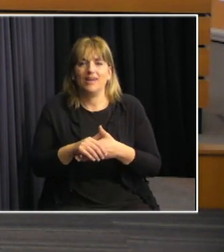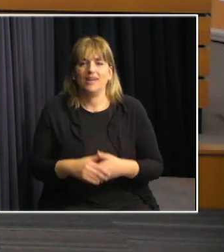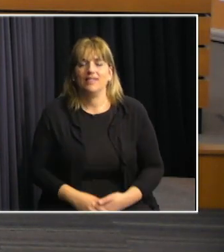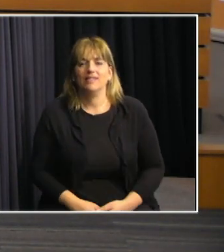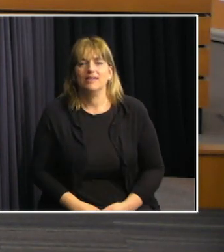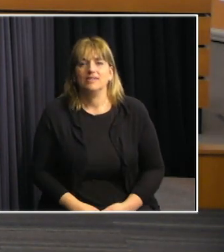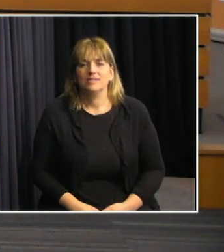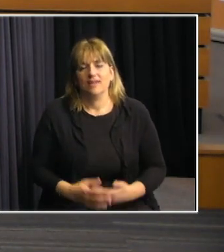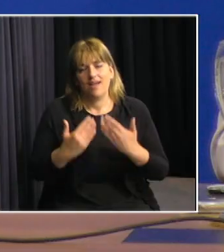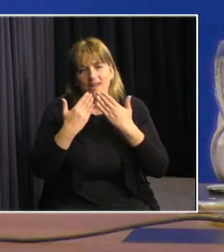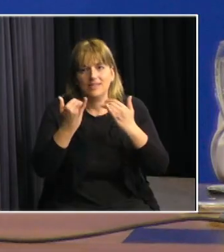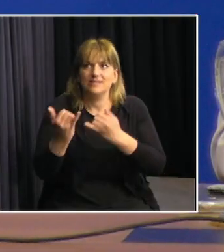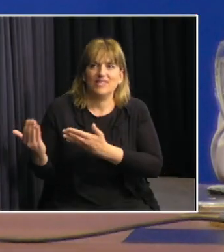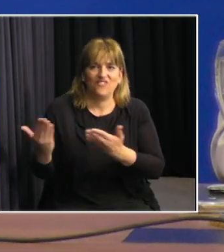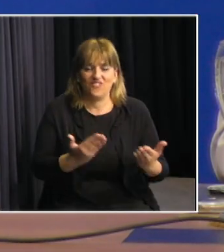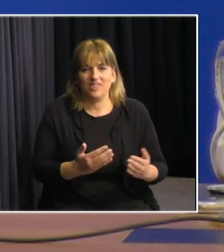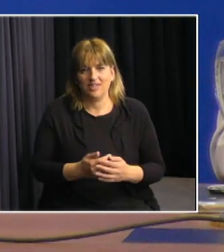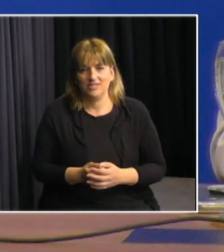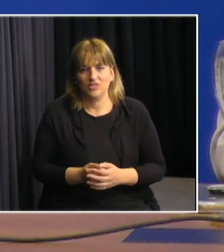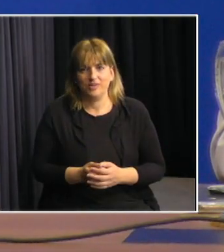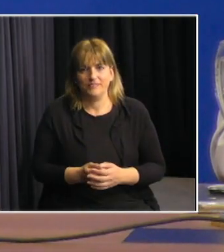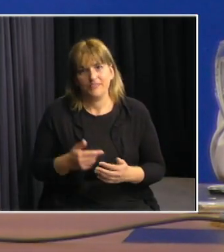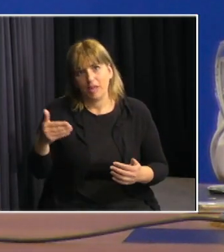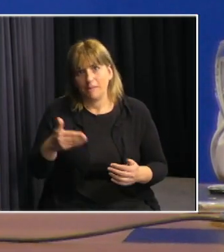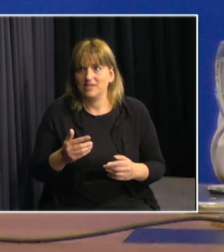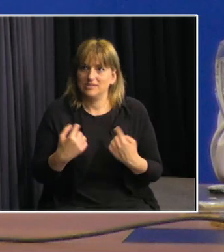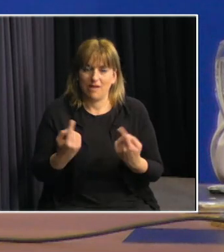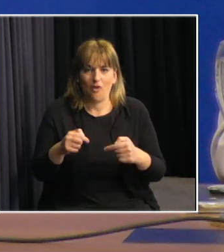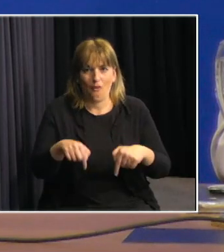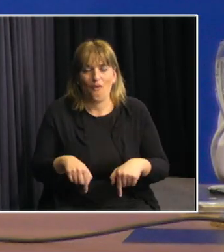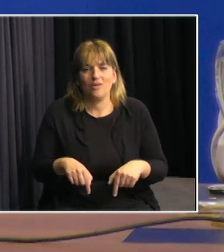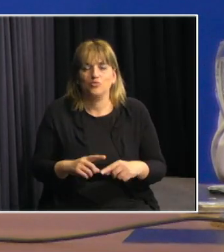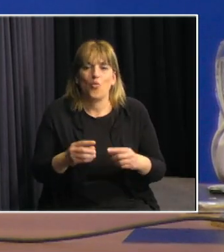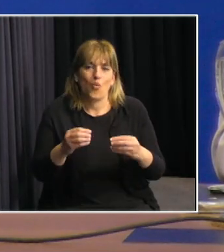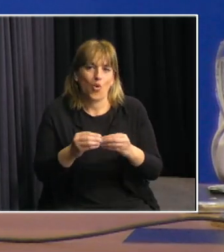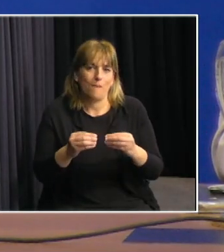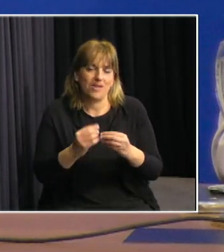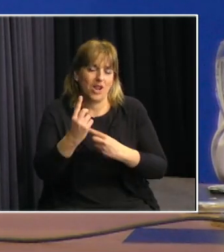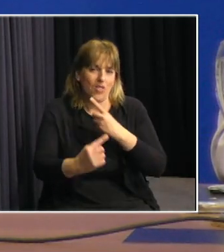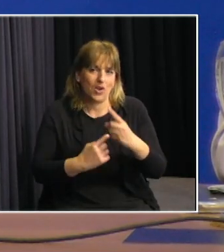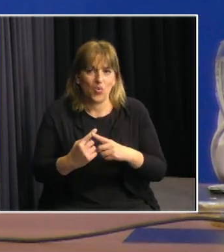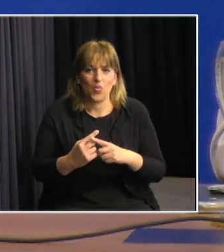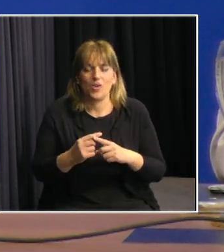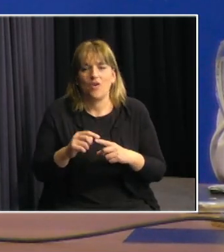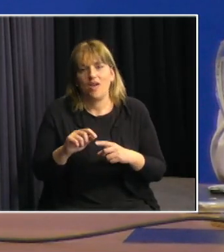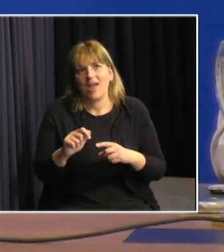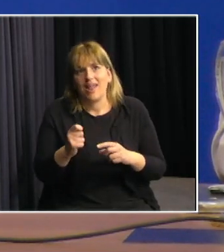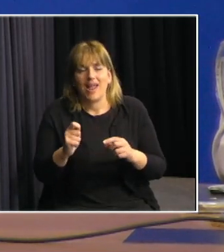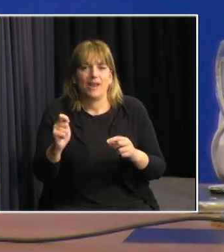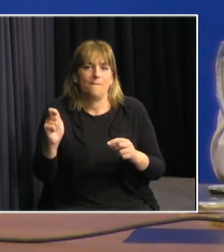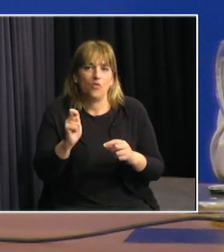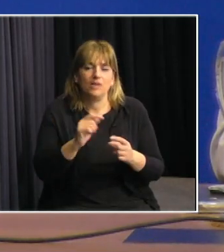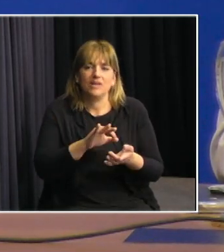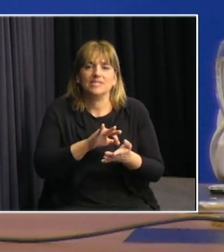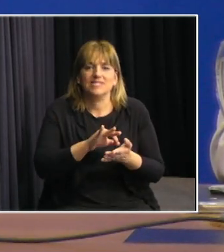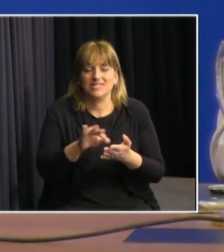agradecer la invitación de participar en esta mesa con los colegas de los demás medios públicos, gracias al director del